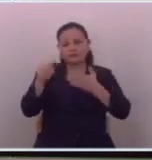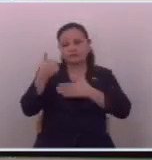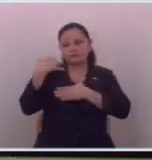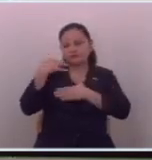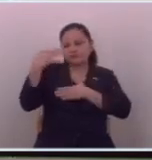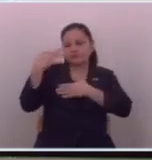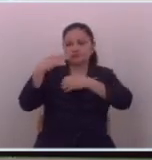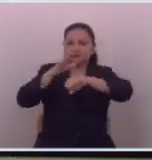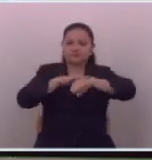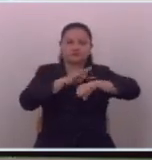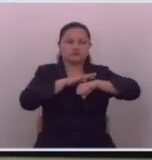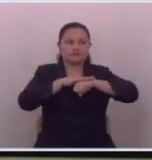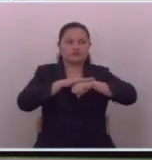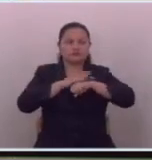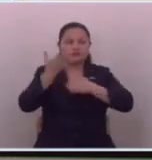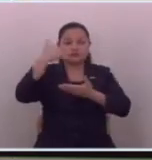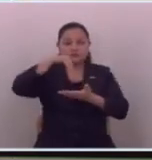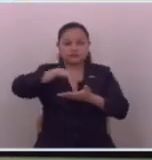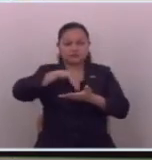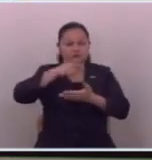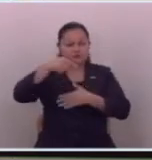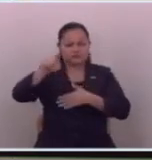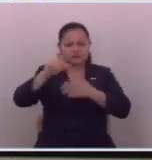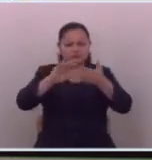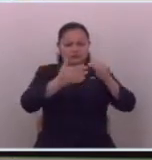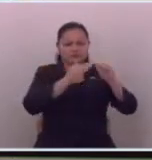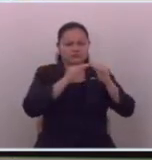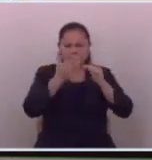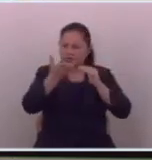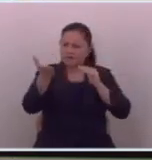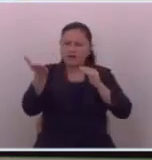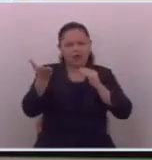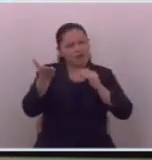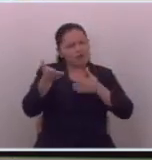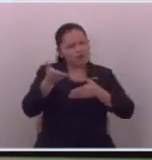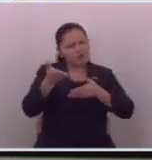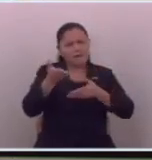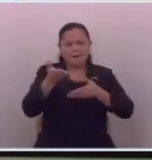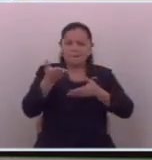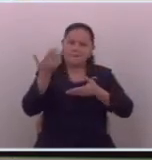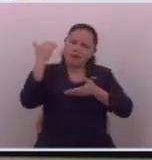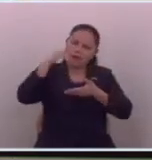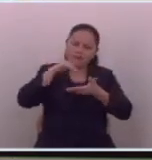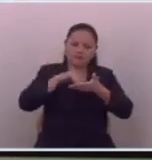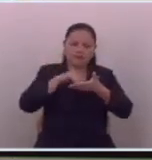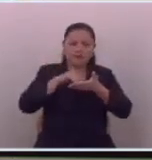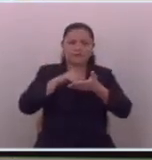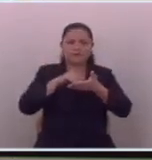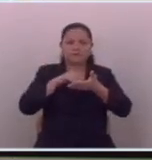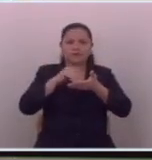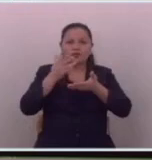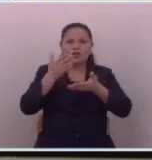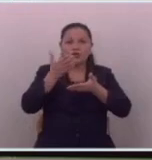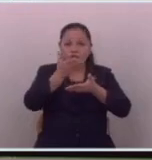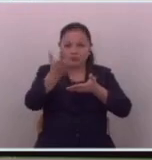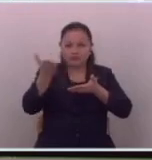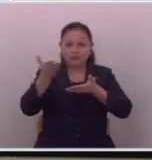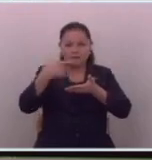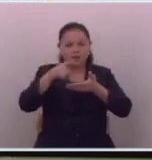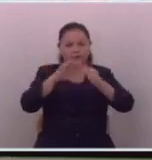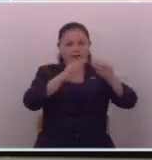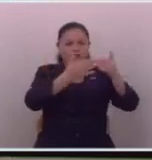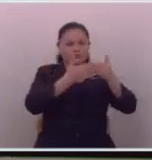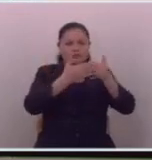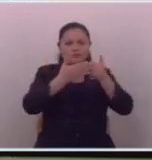invitaciones una vez más a que vayan a las comunidades que vayan a las colonias que vayan a los barrios y que les